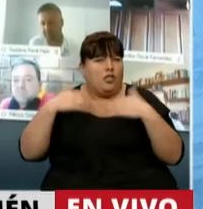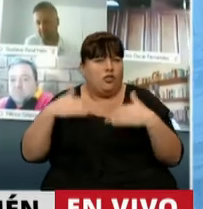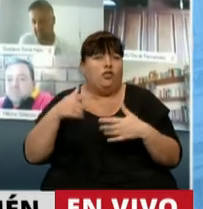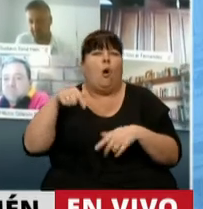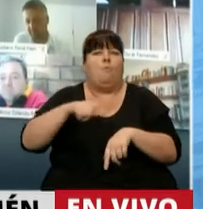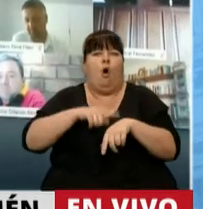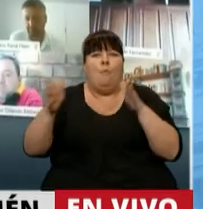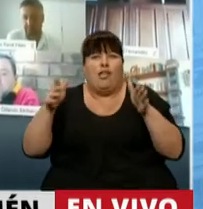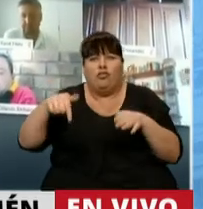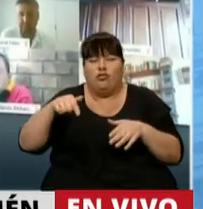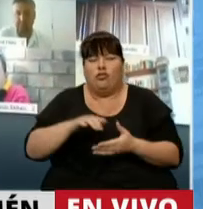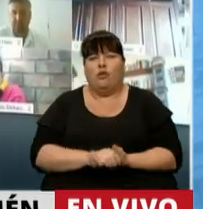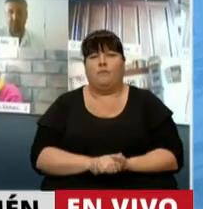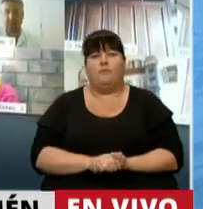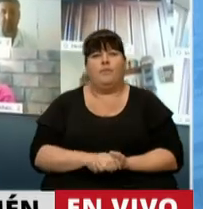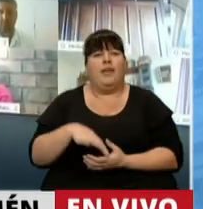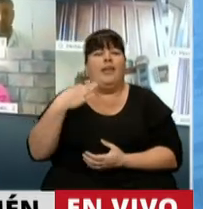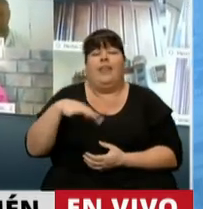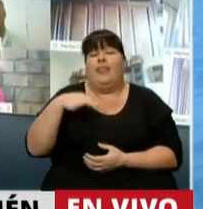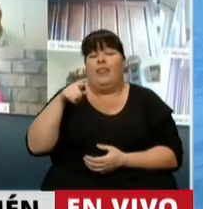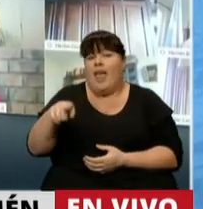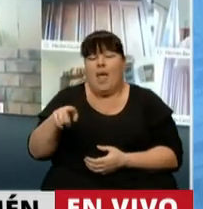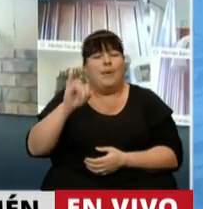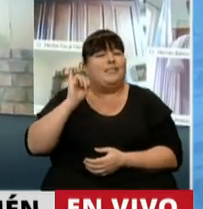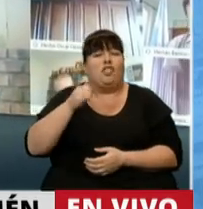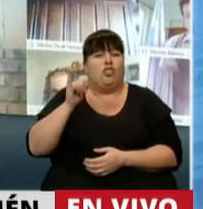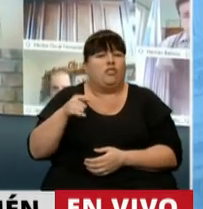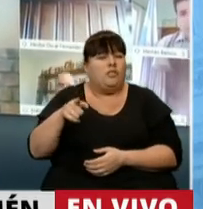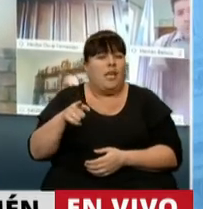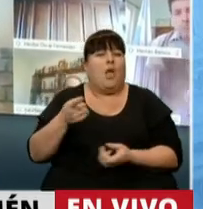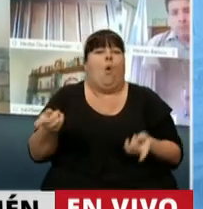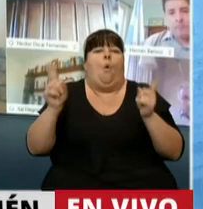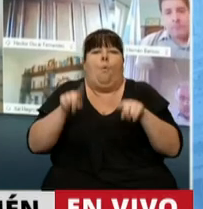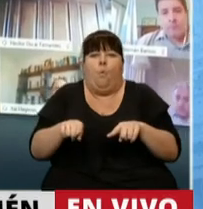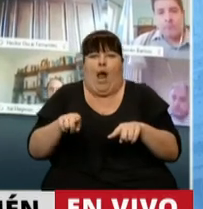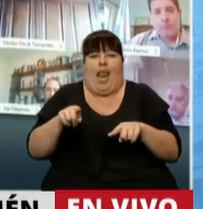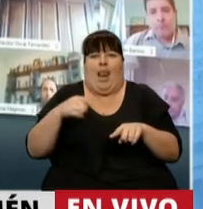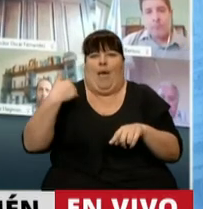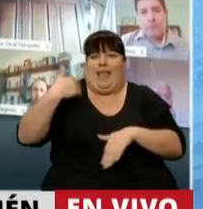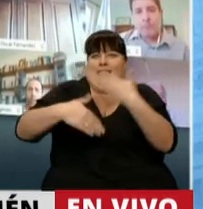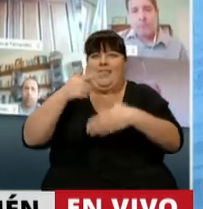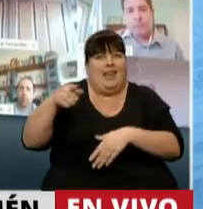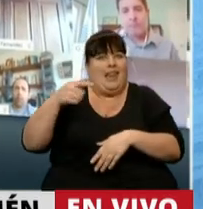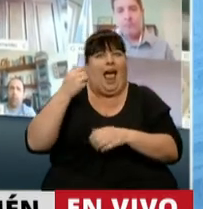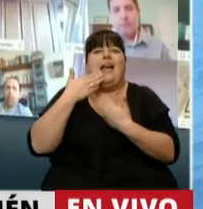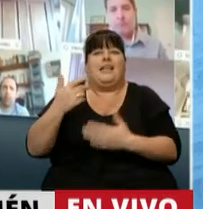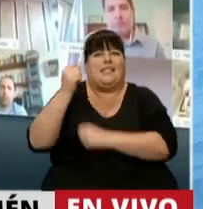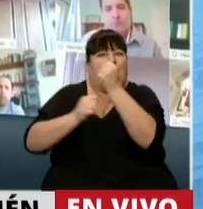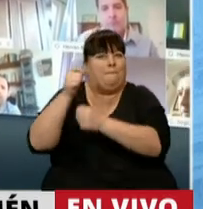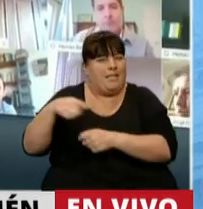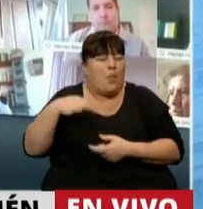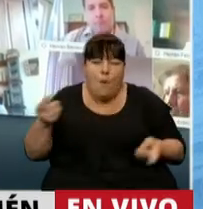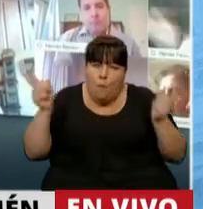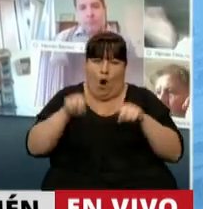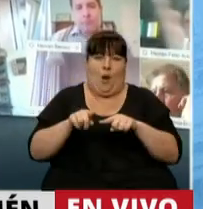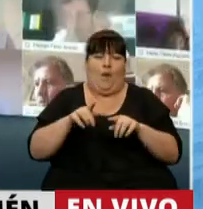en estos momentos y debe liderar, sin duda alguna, la recuperación de nuestro país. Debemos volver